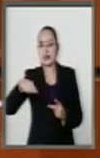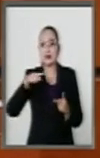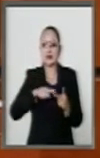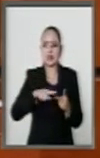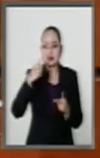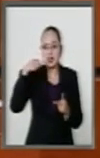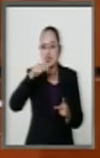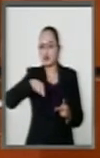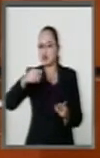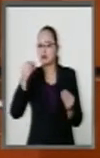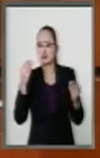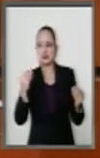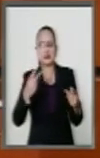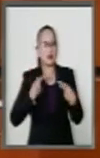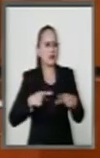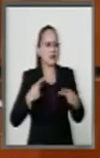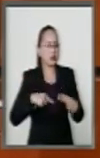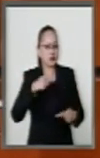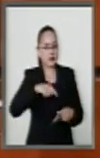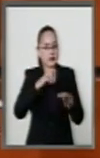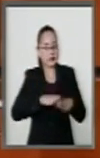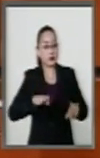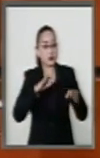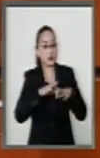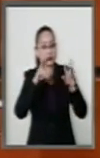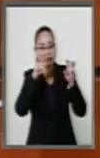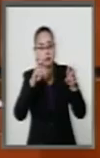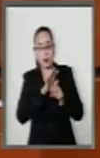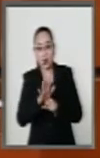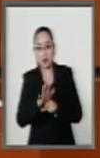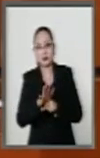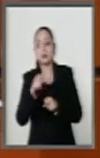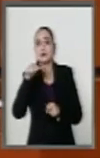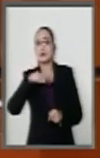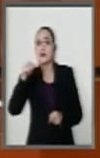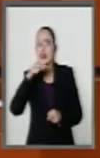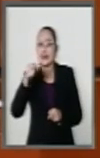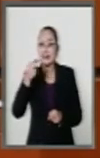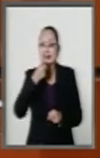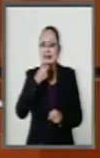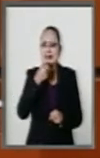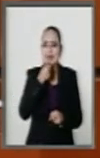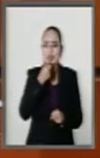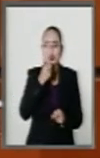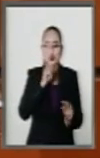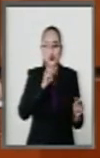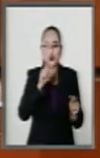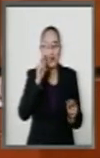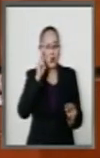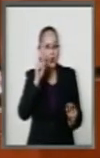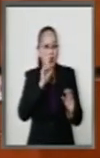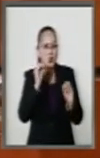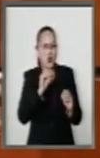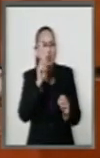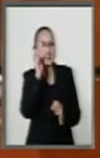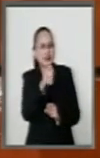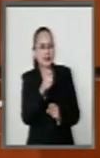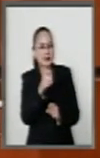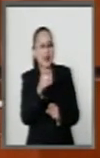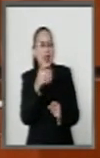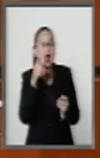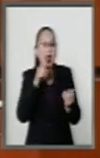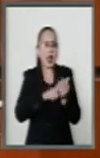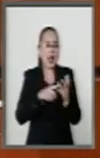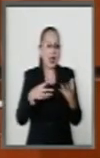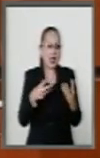para mucha gente, es el de los niños invisibles. Los niños invisibles, que